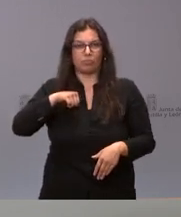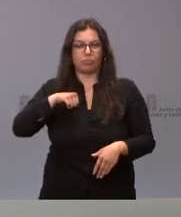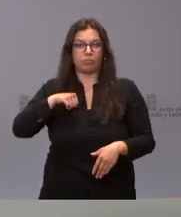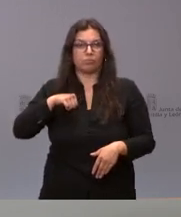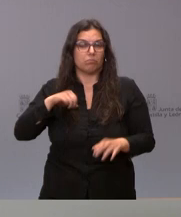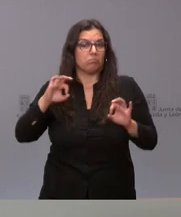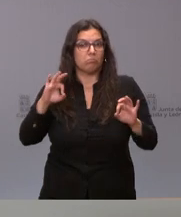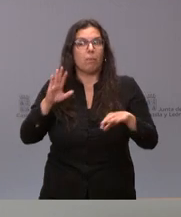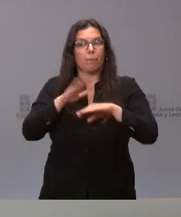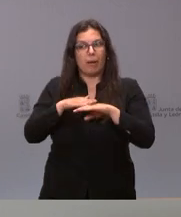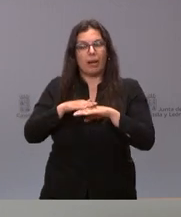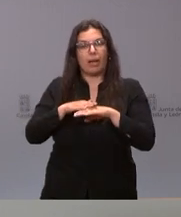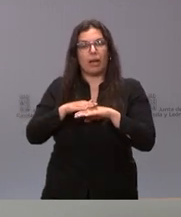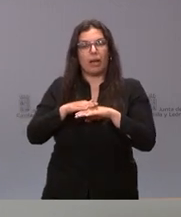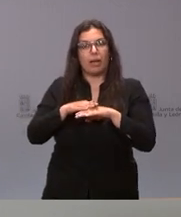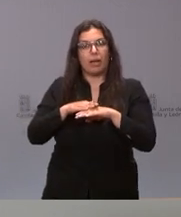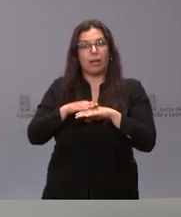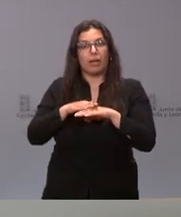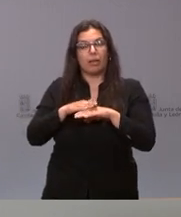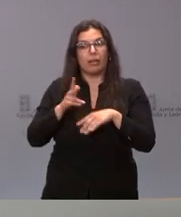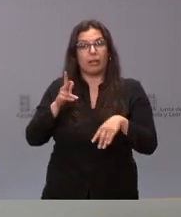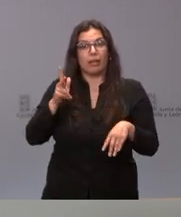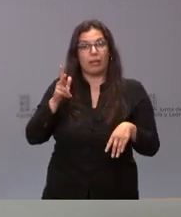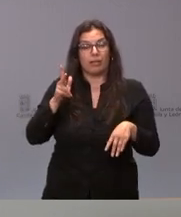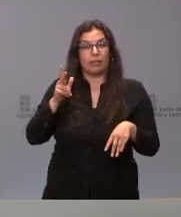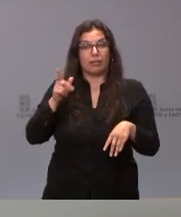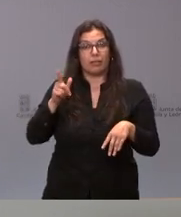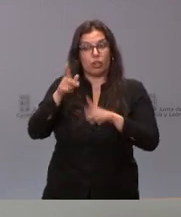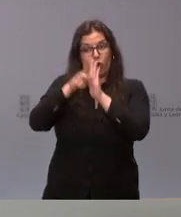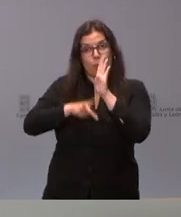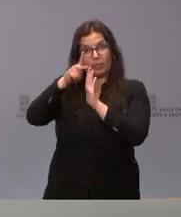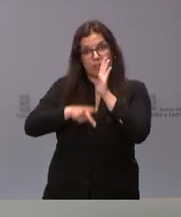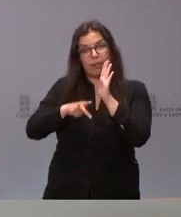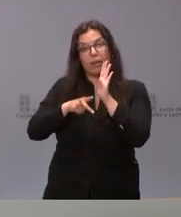privadas, para que esta norma,